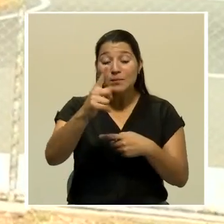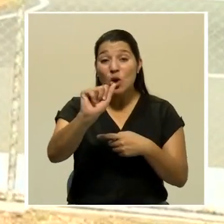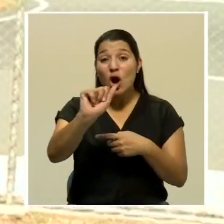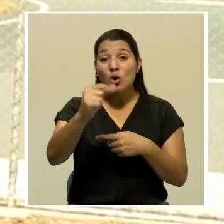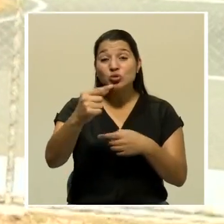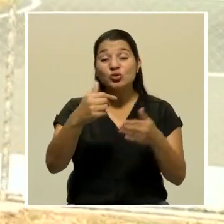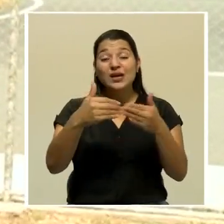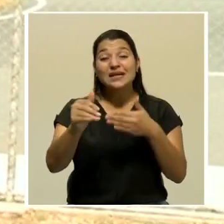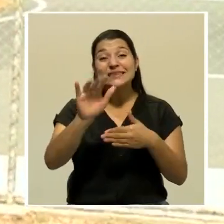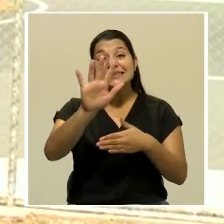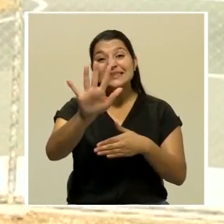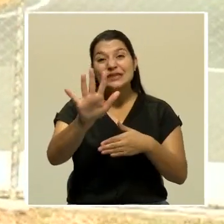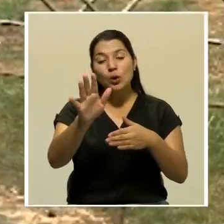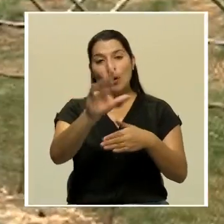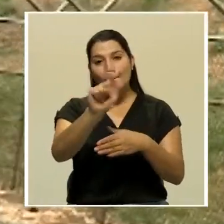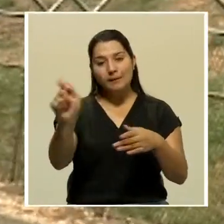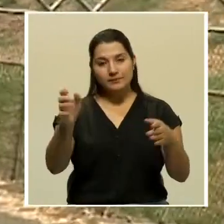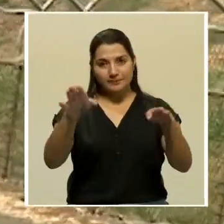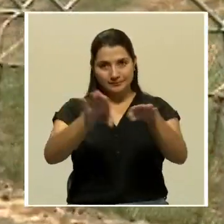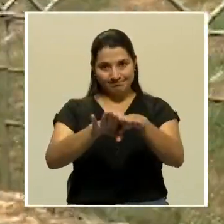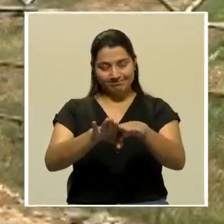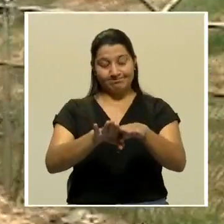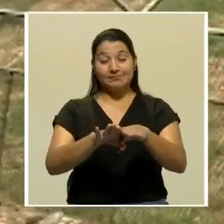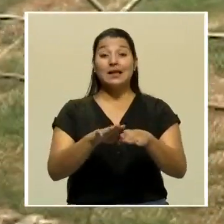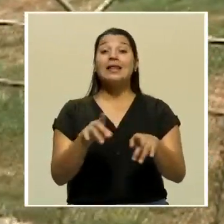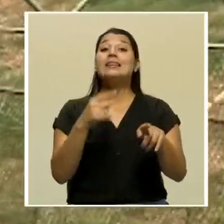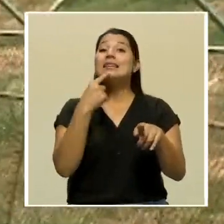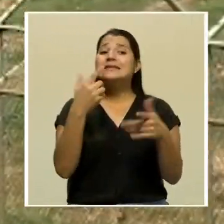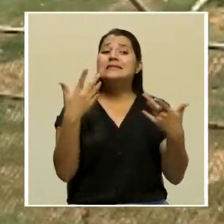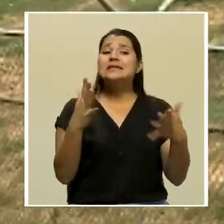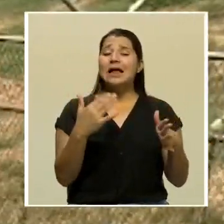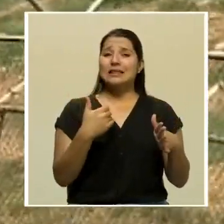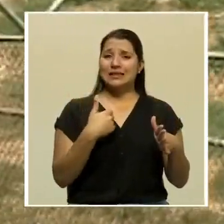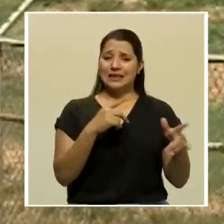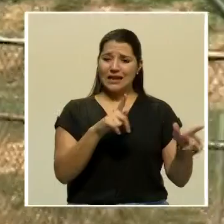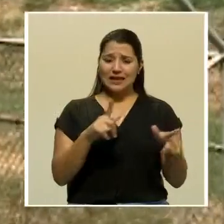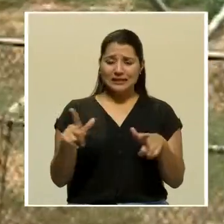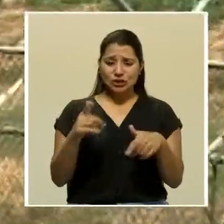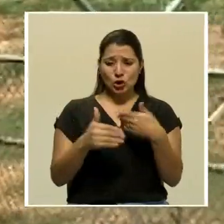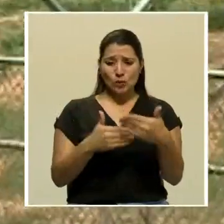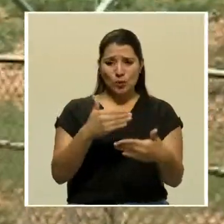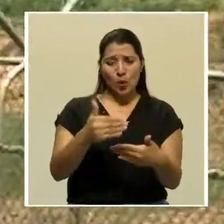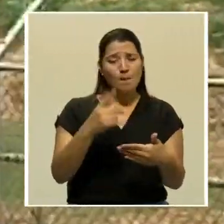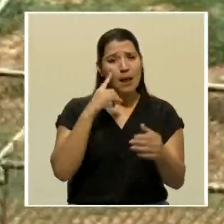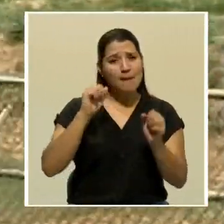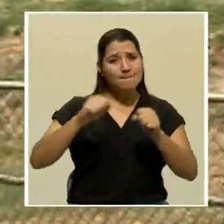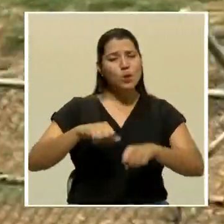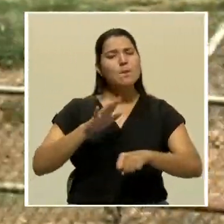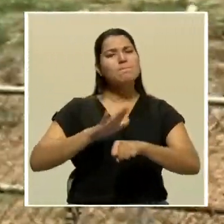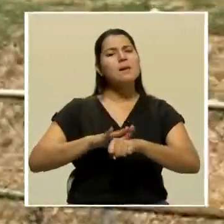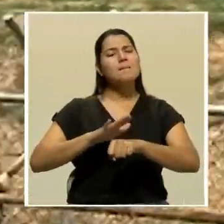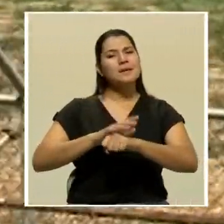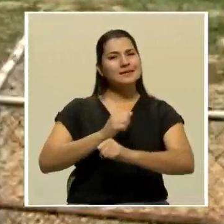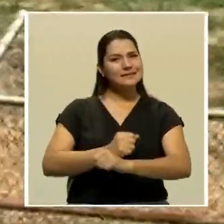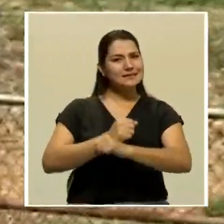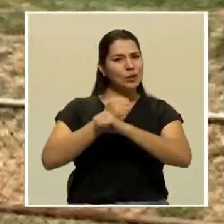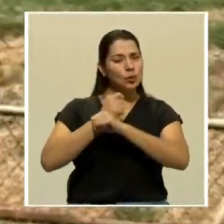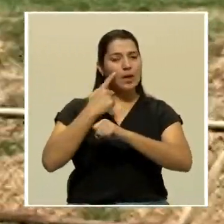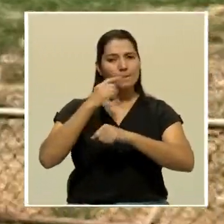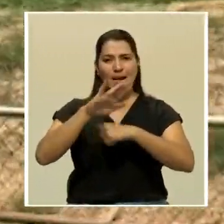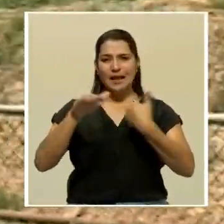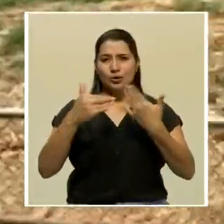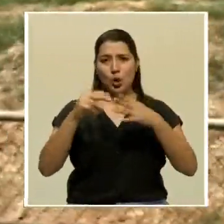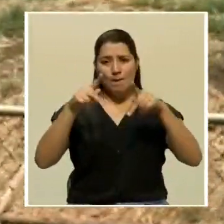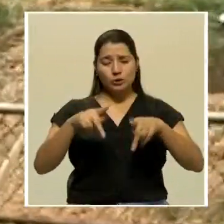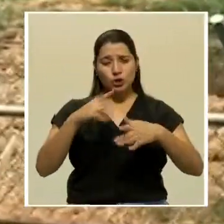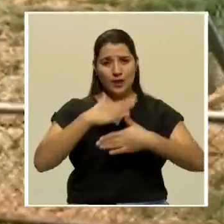crítica para todo el sector. Además, señala que ya tienen los protocolos listos para garantizar la seguridad sanitaria para todas las personas que disfrutan del